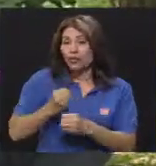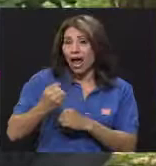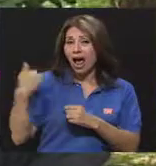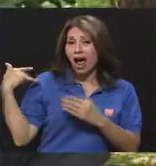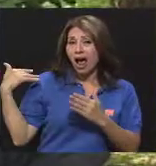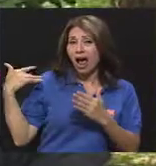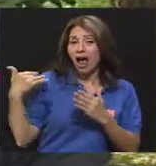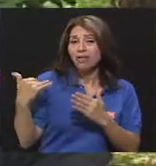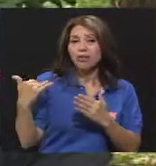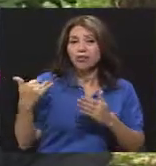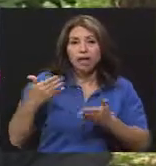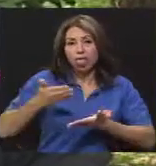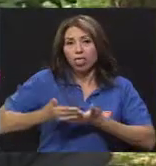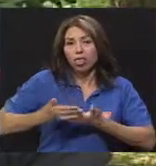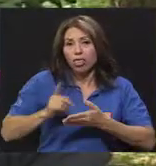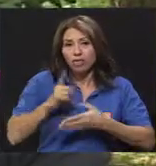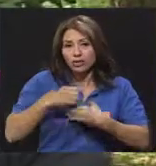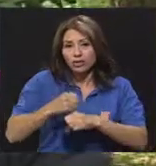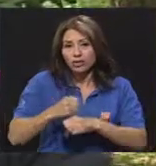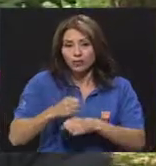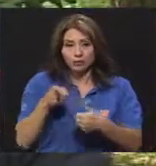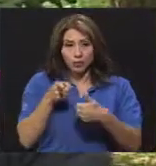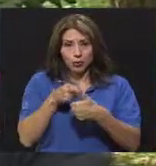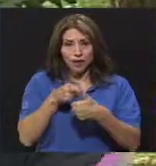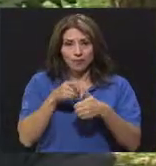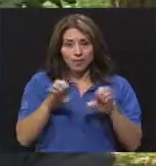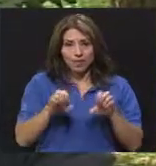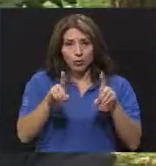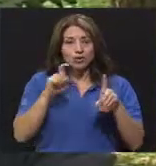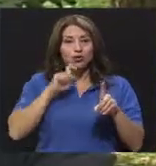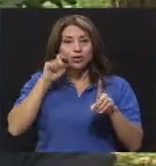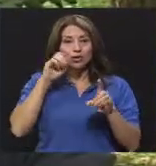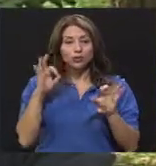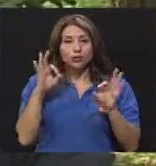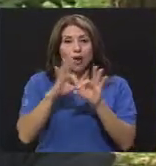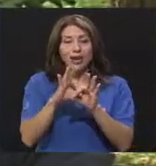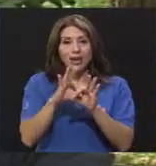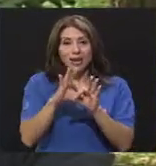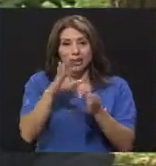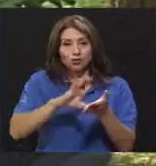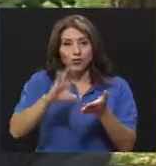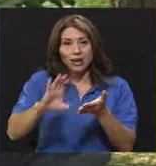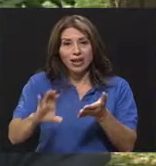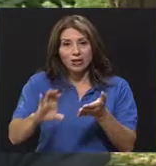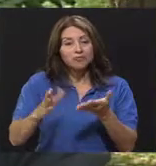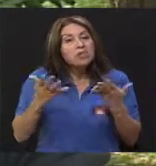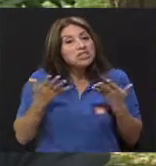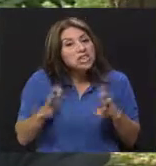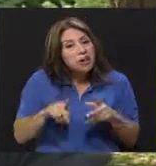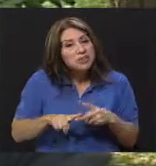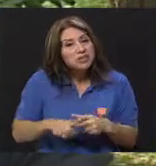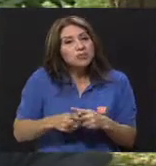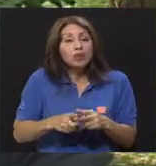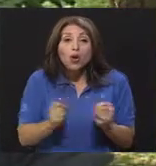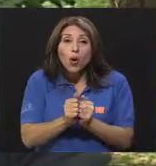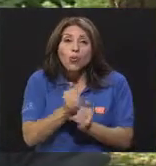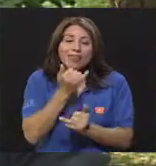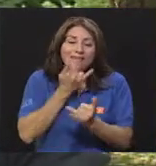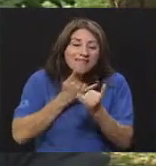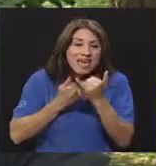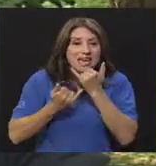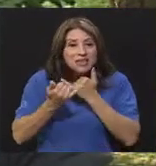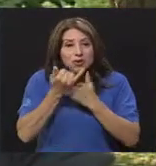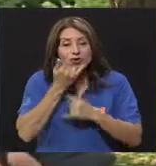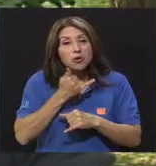dejado de hacer. Una era la educación sexual en los colegios. Que por lo menos ya empezó con los defectos que tiene. Su impacto lo iremos